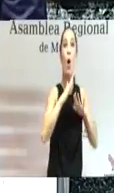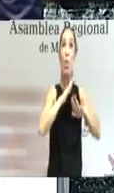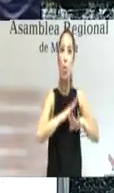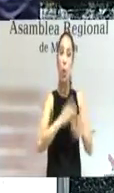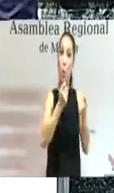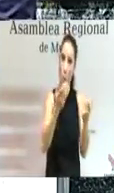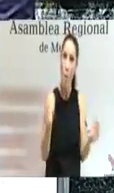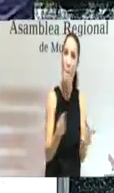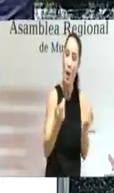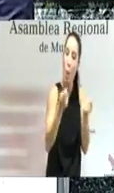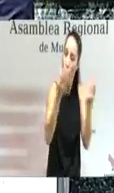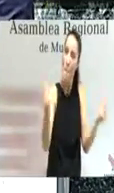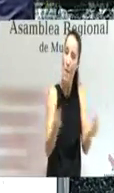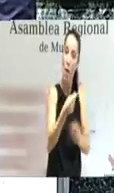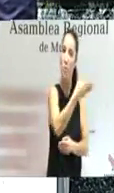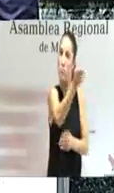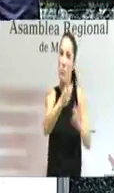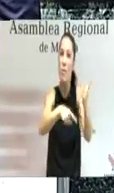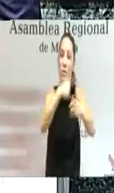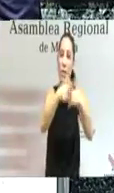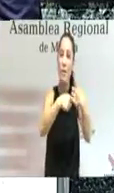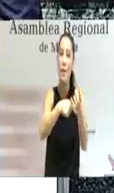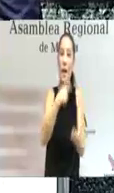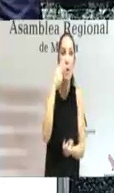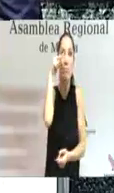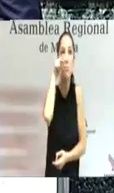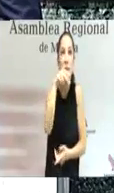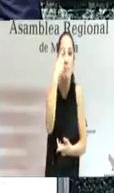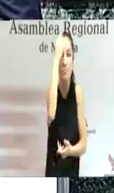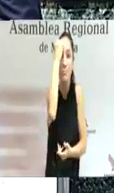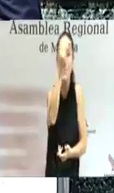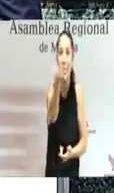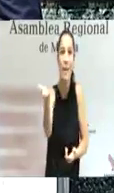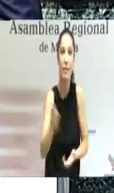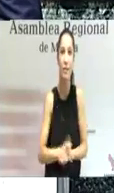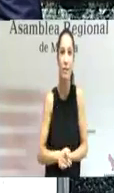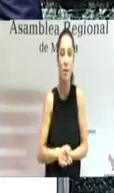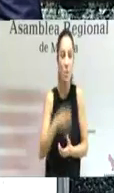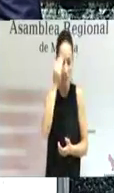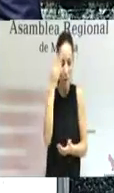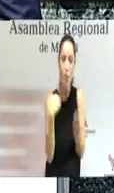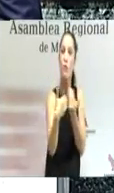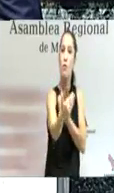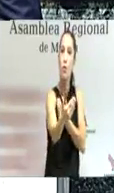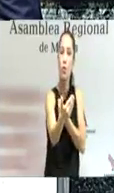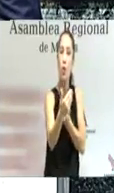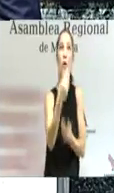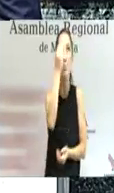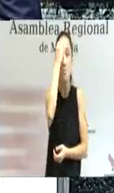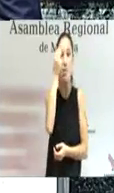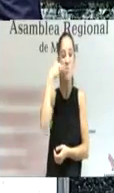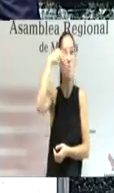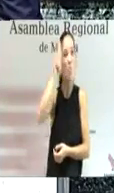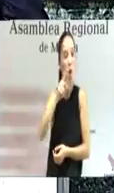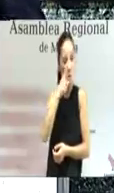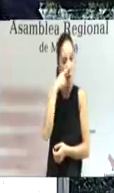familias que deben mirar este a ese futuro con la certeza de que en